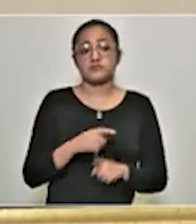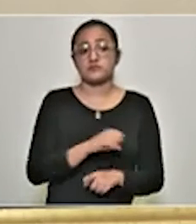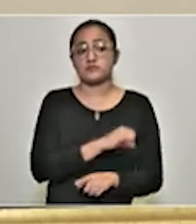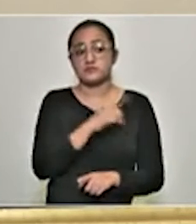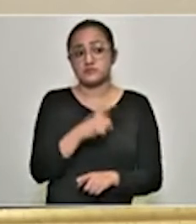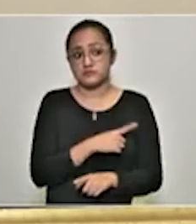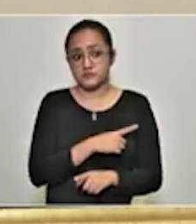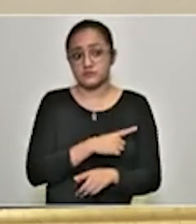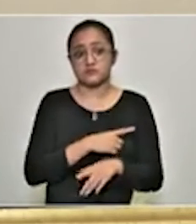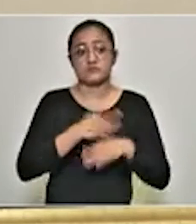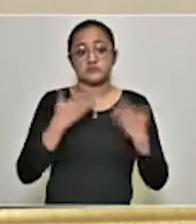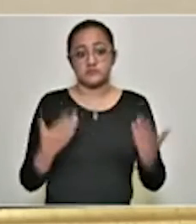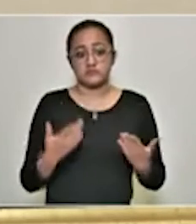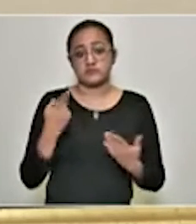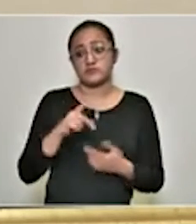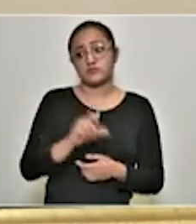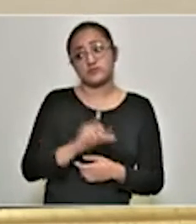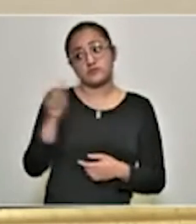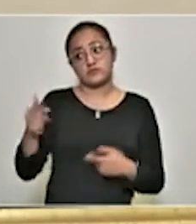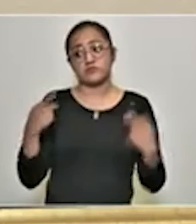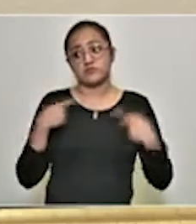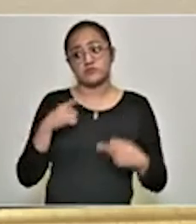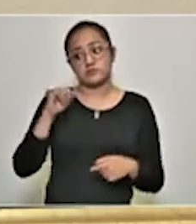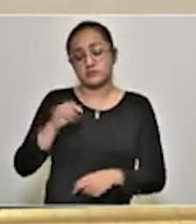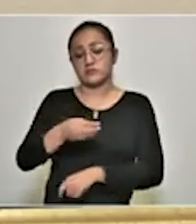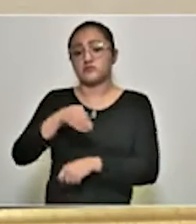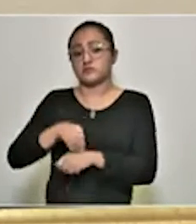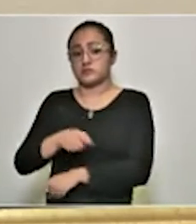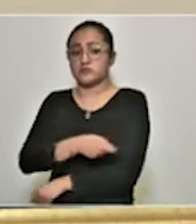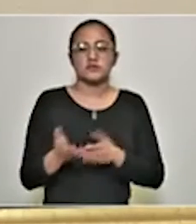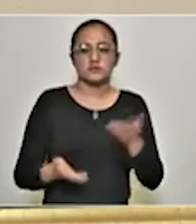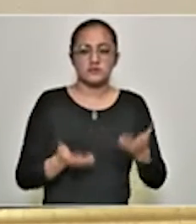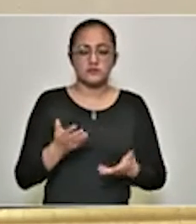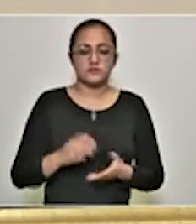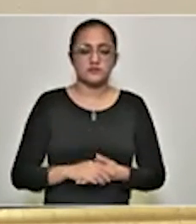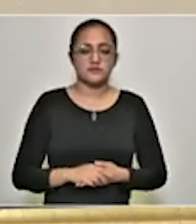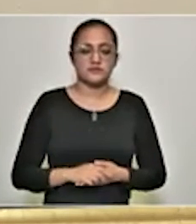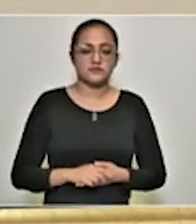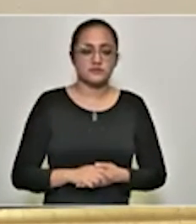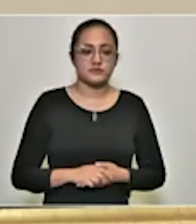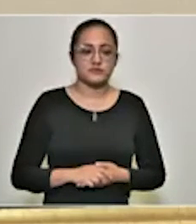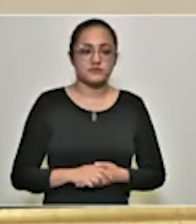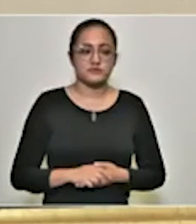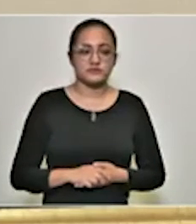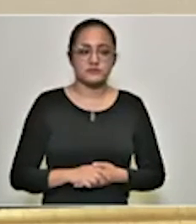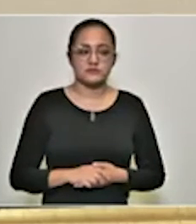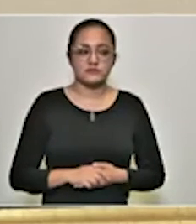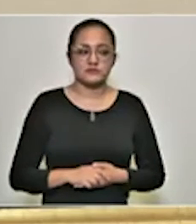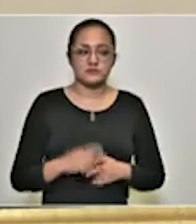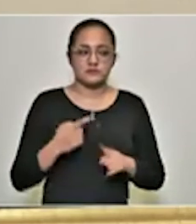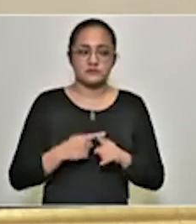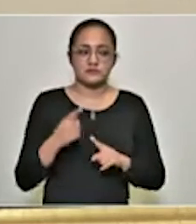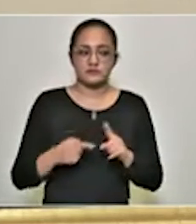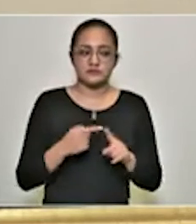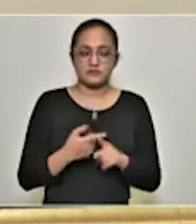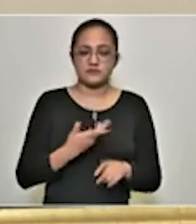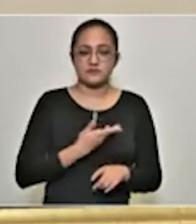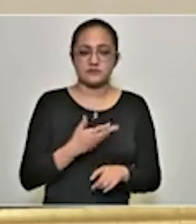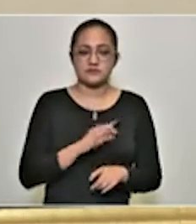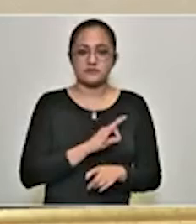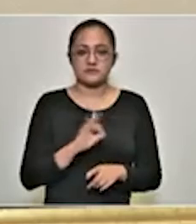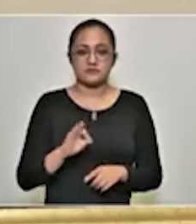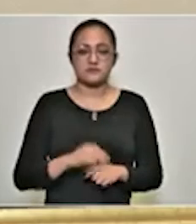de los demás que sí se pusieron la vacuna. Y quien más puede pronunciarse,